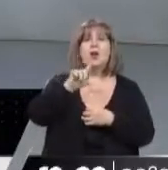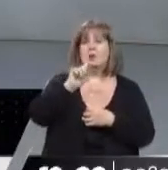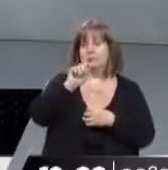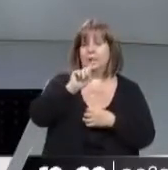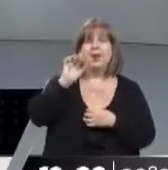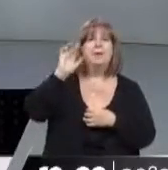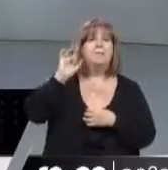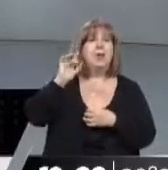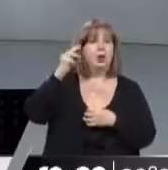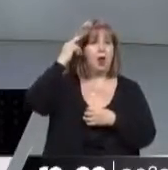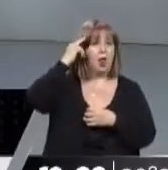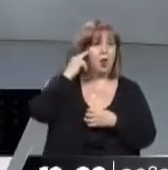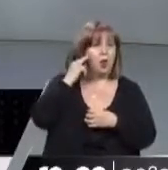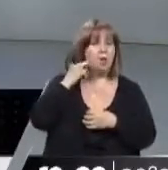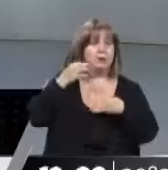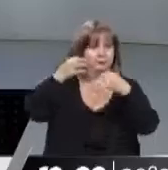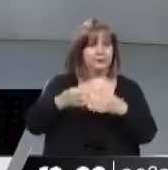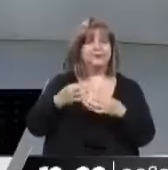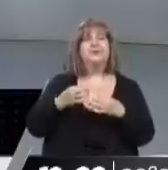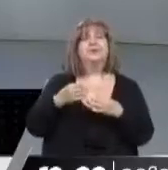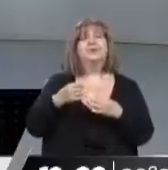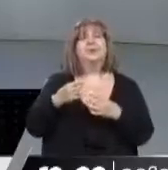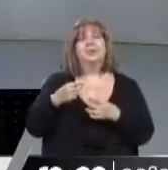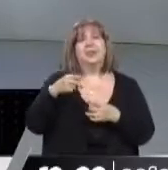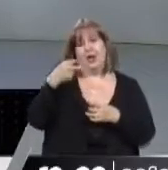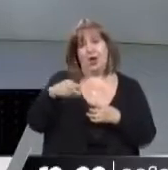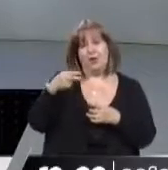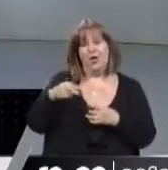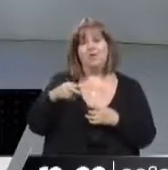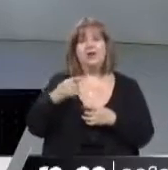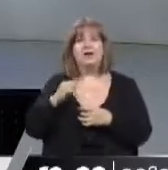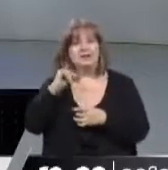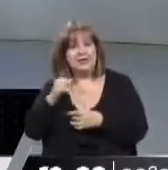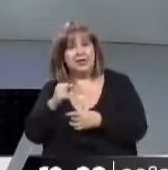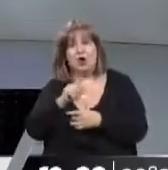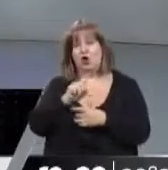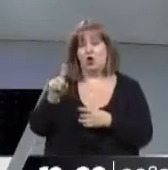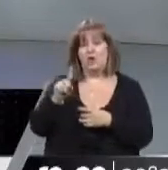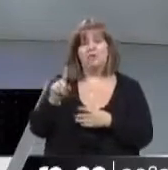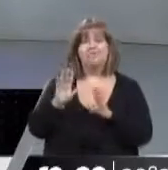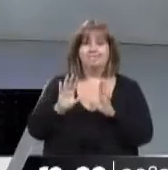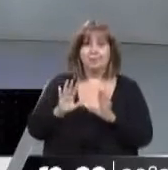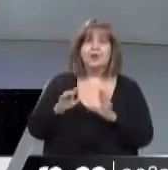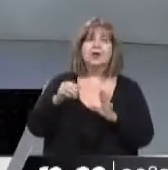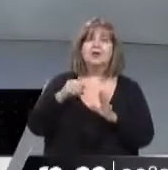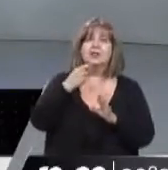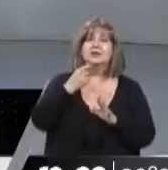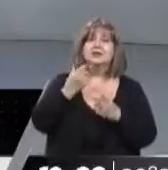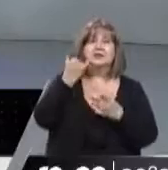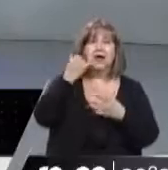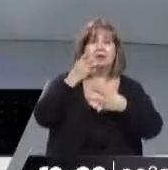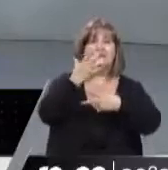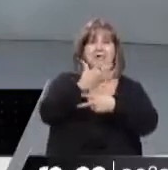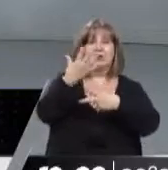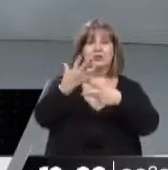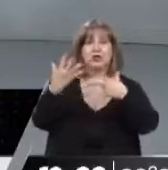9 de noviembre está la respuesta de Ampros, habrá que ver si es por la afirmativa o por la negativa. Hay que decir, Pablo, que se mantiene esto del 15%